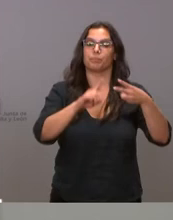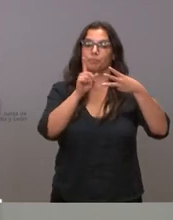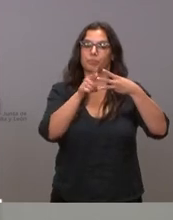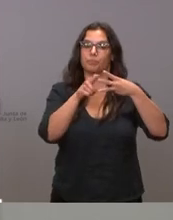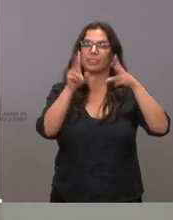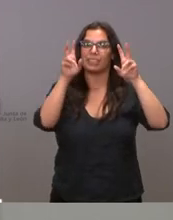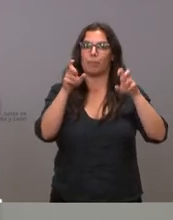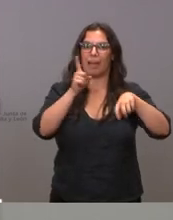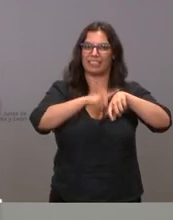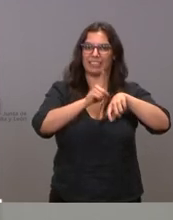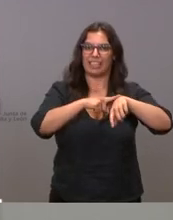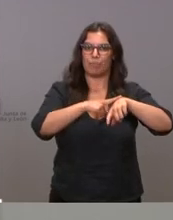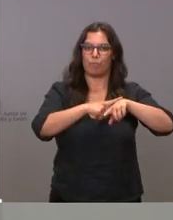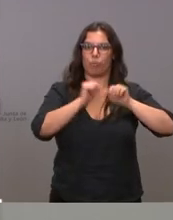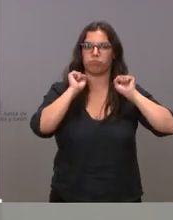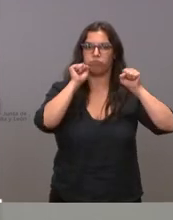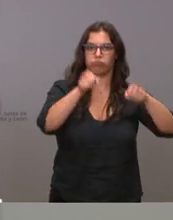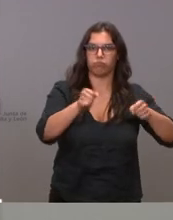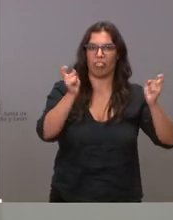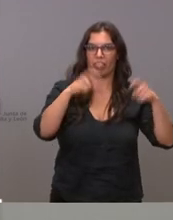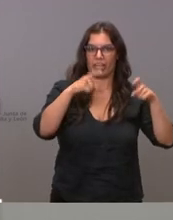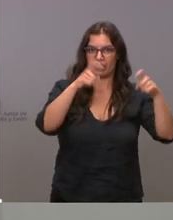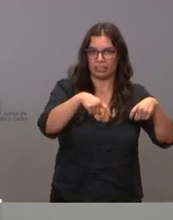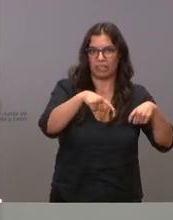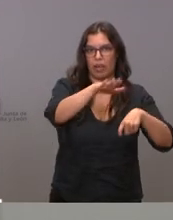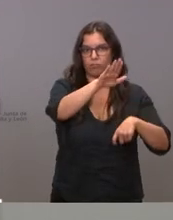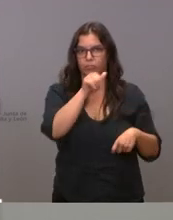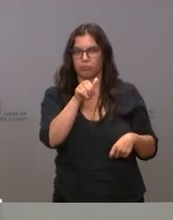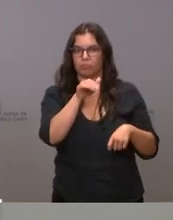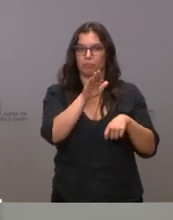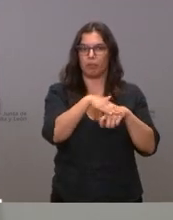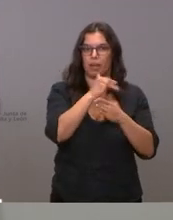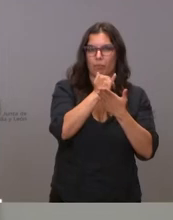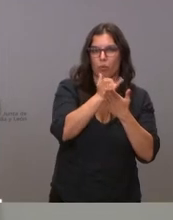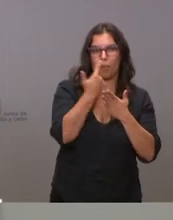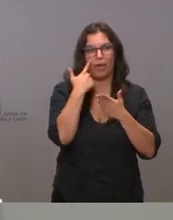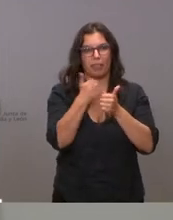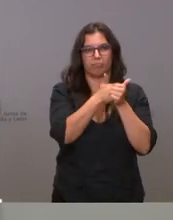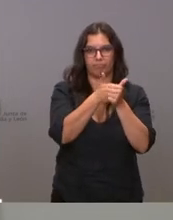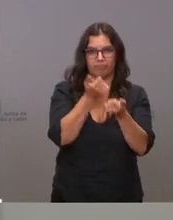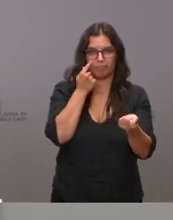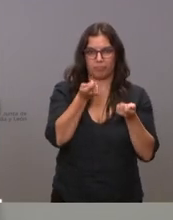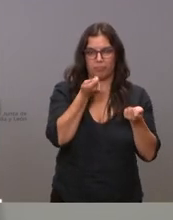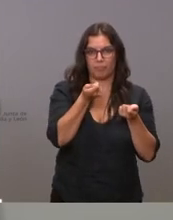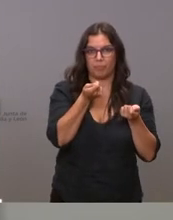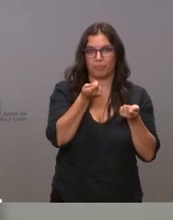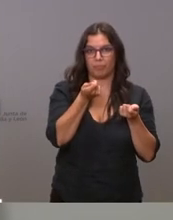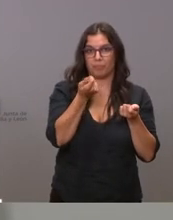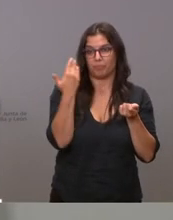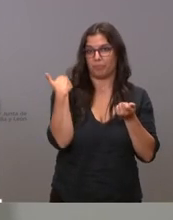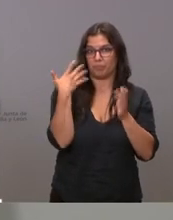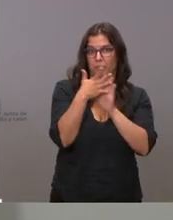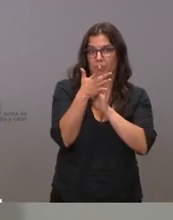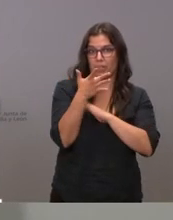tiempos si se aumentan los tiempos de demora en las pruebas de rastreo se lo acabo de